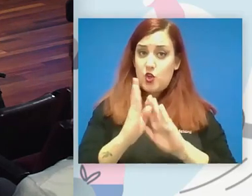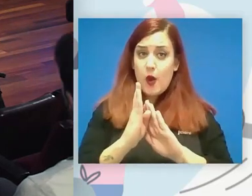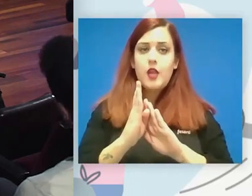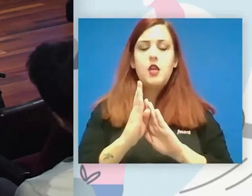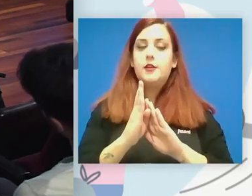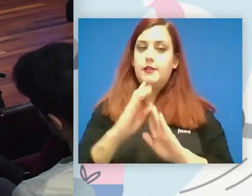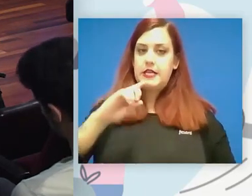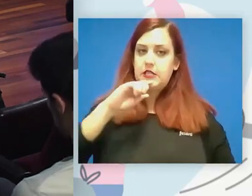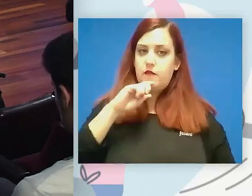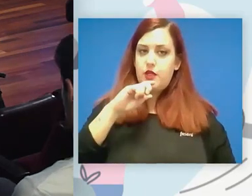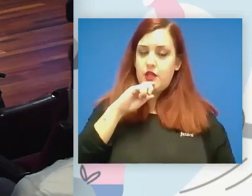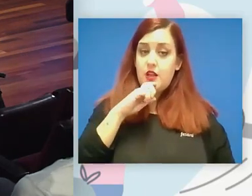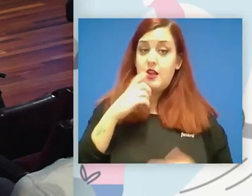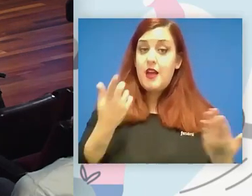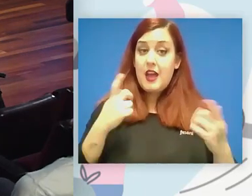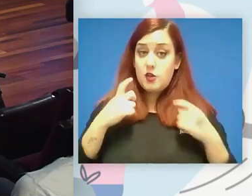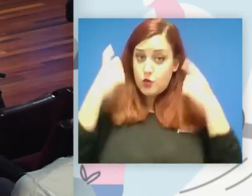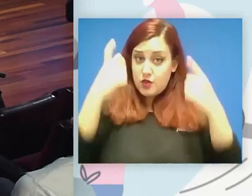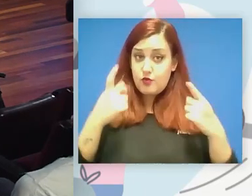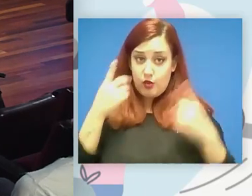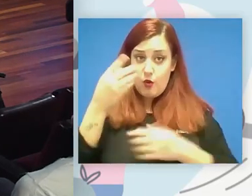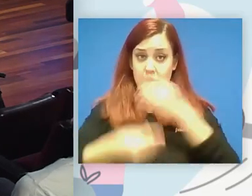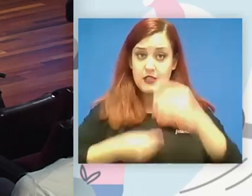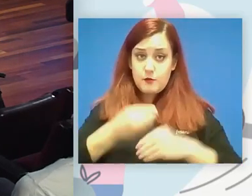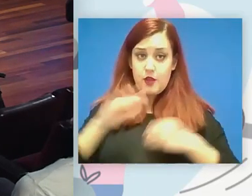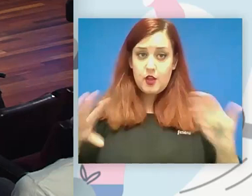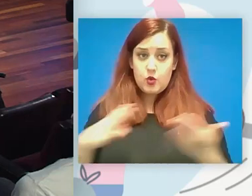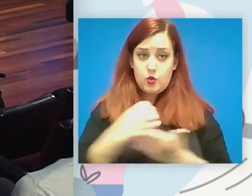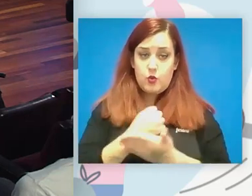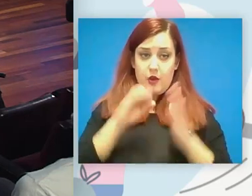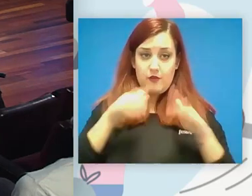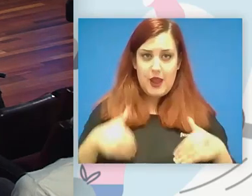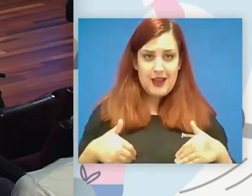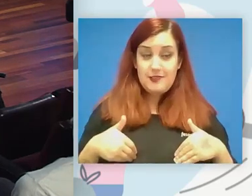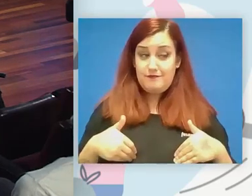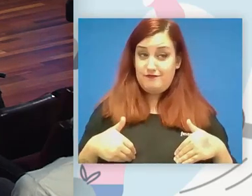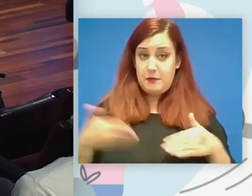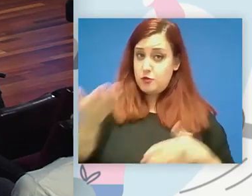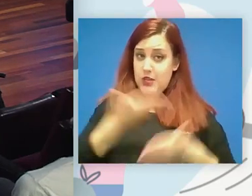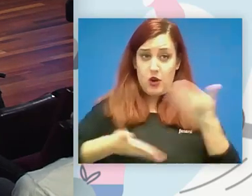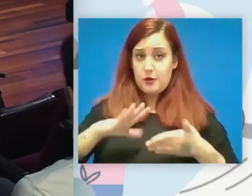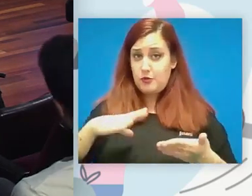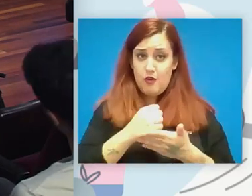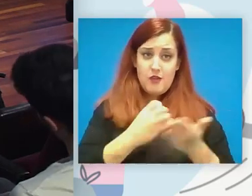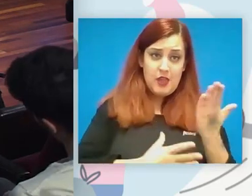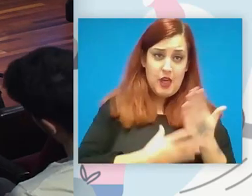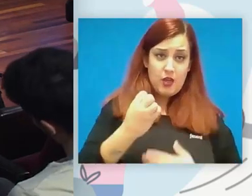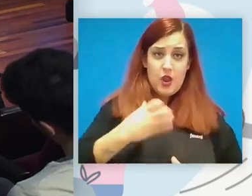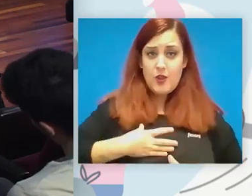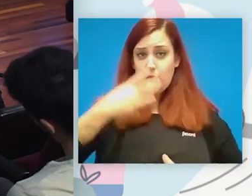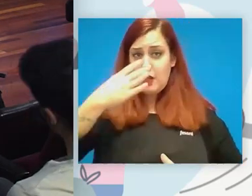pues es un esfuerzo que todos están haciendo y la verdad es que pues entre todos lo tenemos que hacer la federación ayuntamientos y